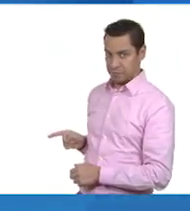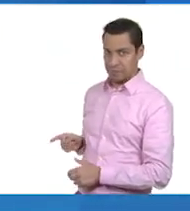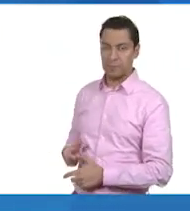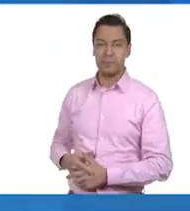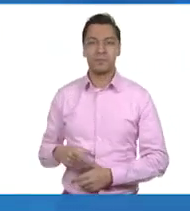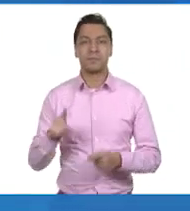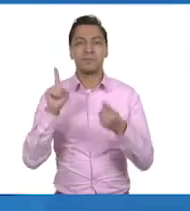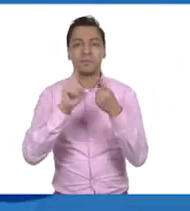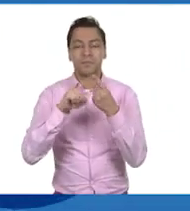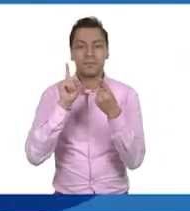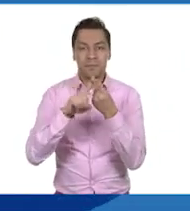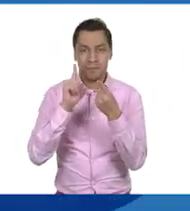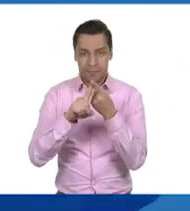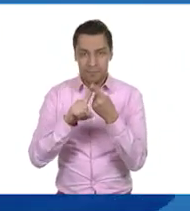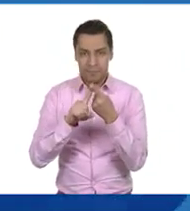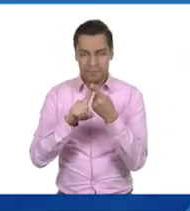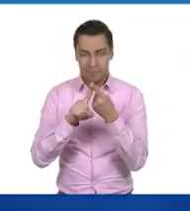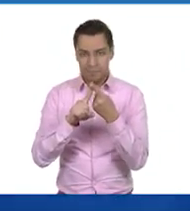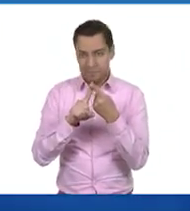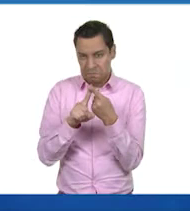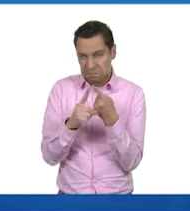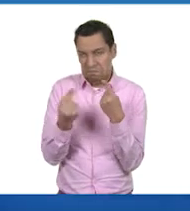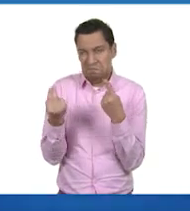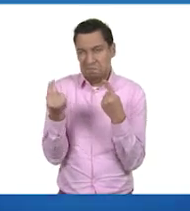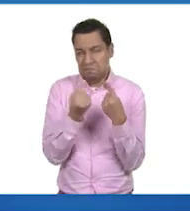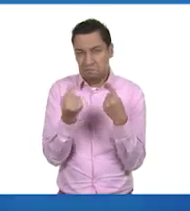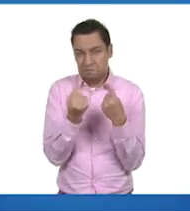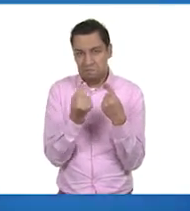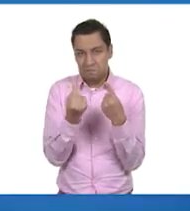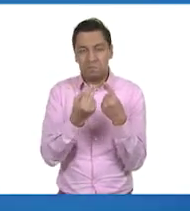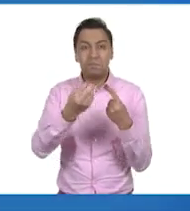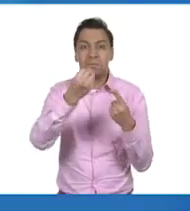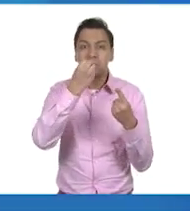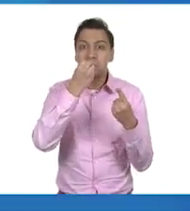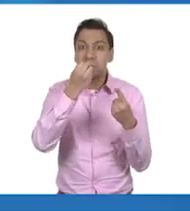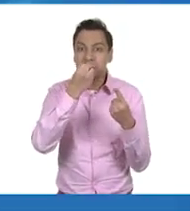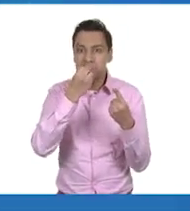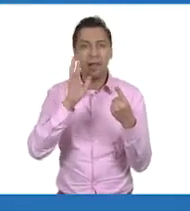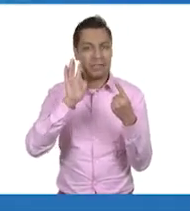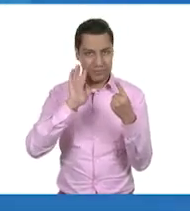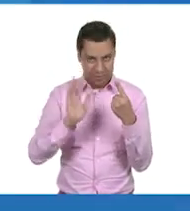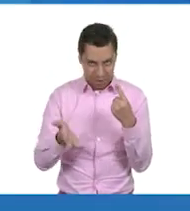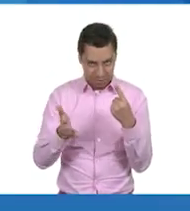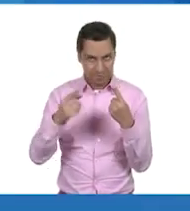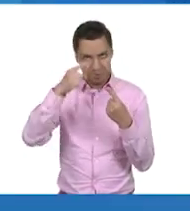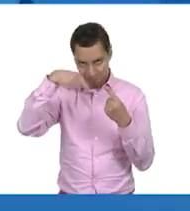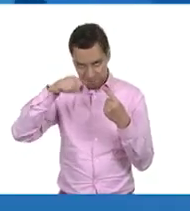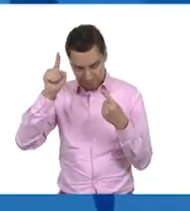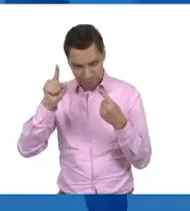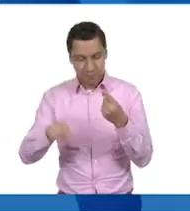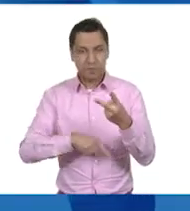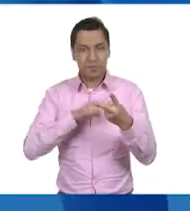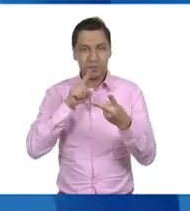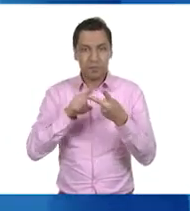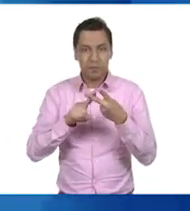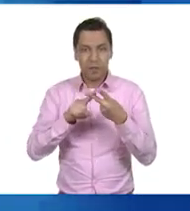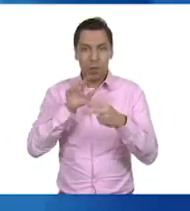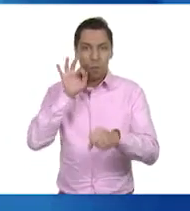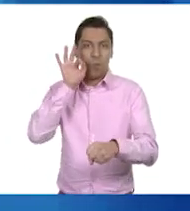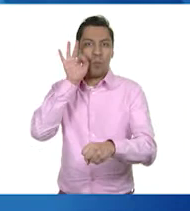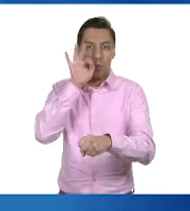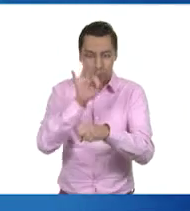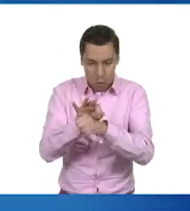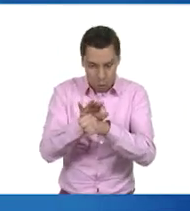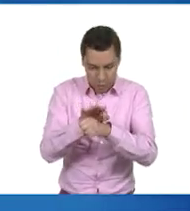bueno, aquí dice necesidades básicas, que son alimentación, esa ya la habíamos mencionado, protección, esa